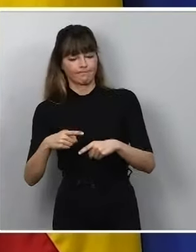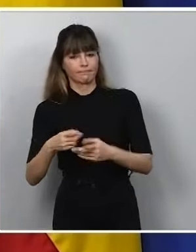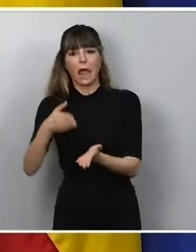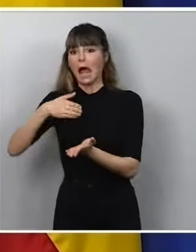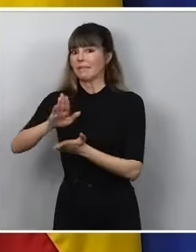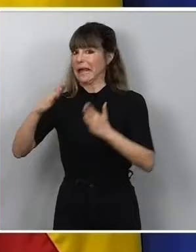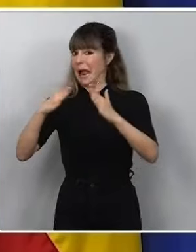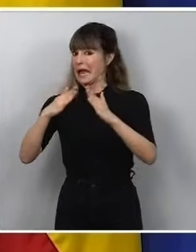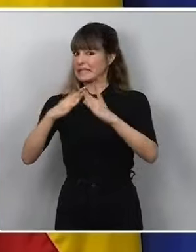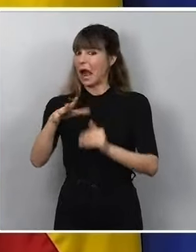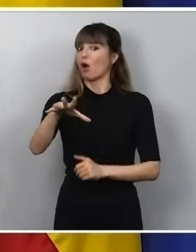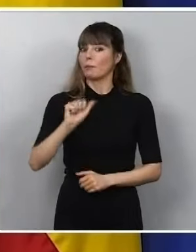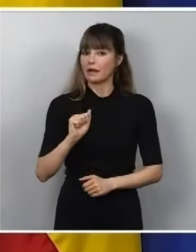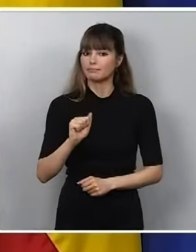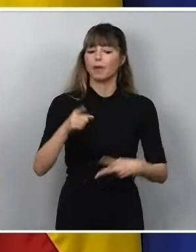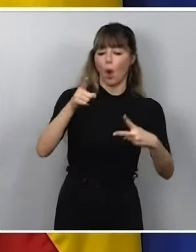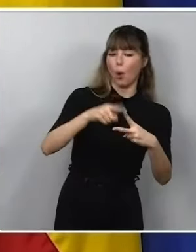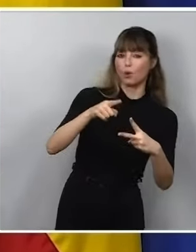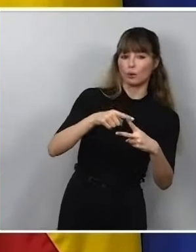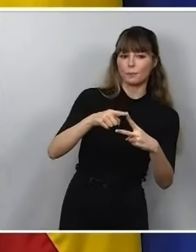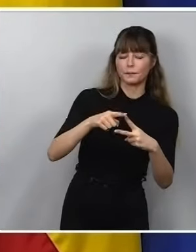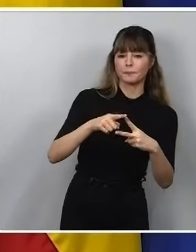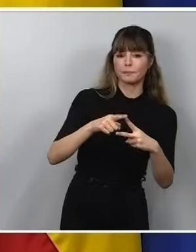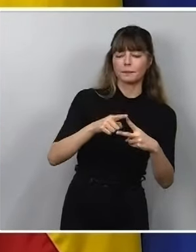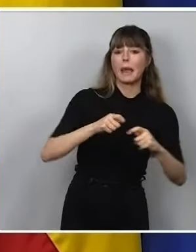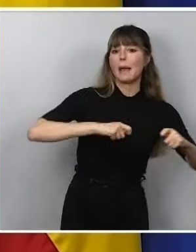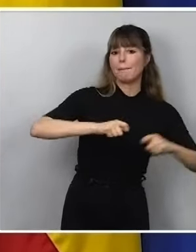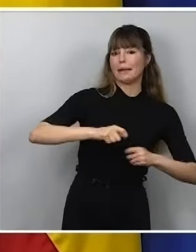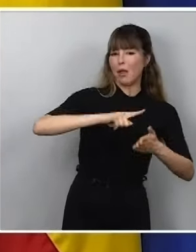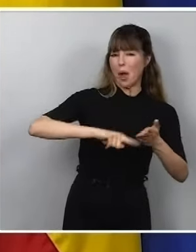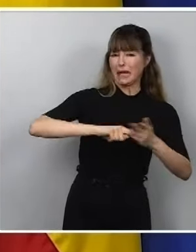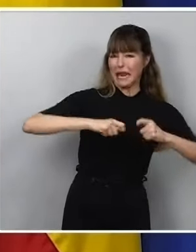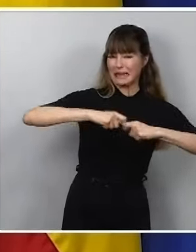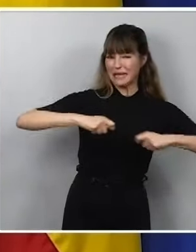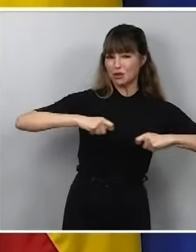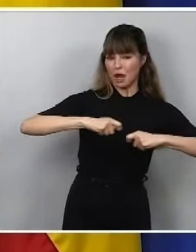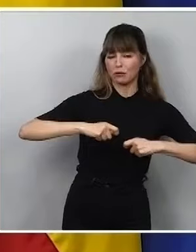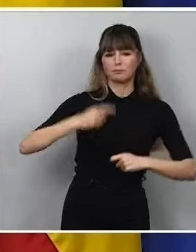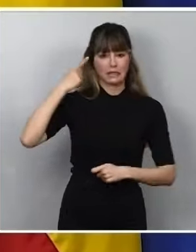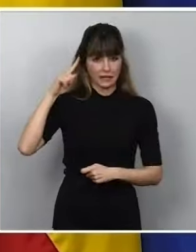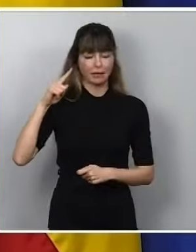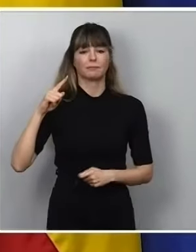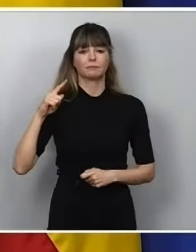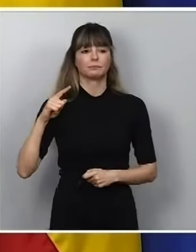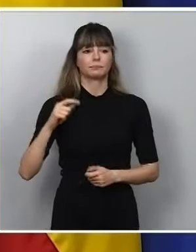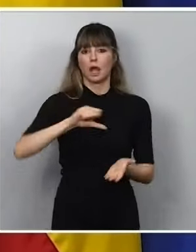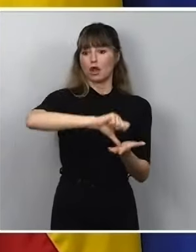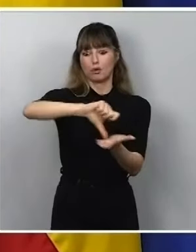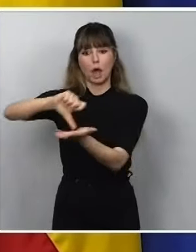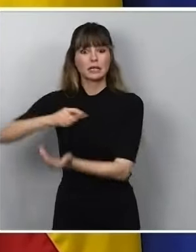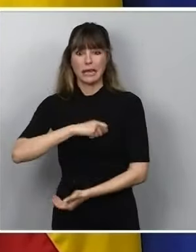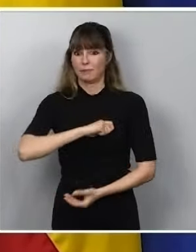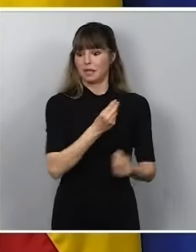al acceso a la vivienda. Por un lado, vamos a abordar los mercados de alquiler tensionados. Saben ustedes que nos encontramos en muchas ciudades